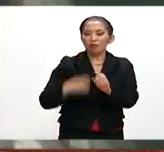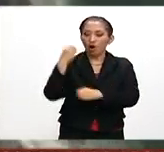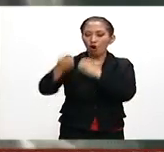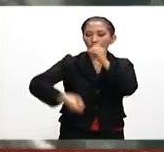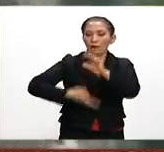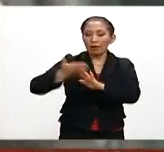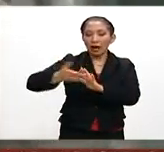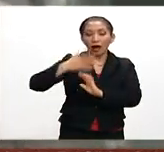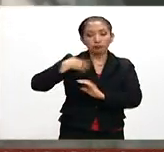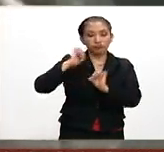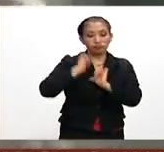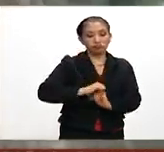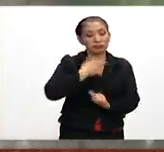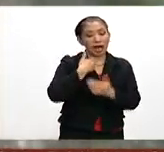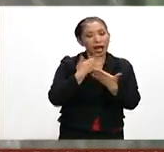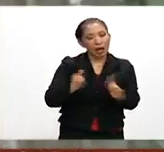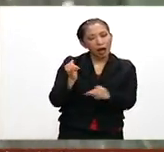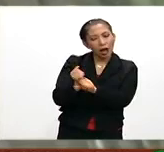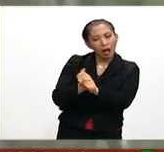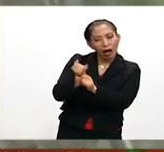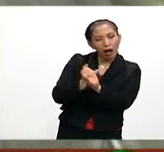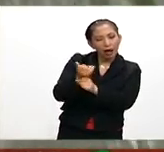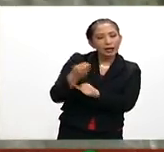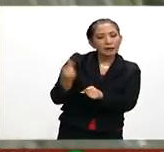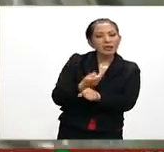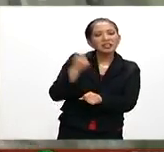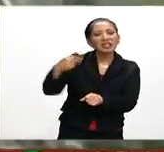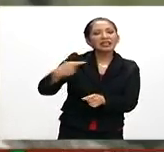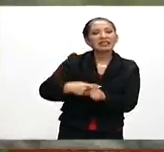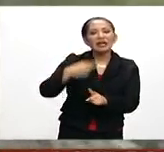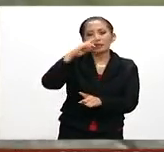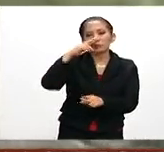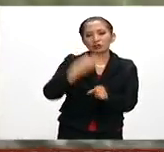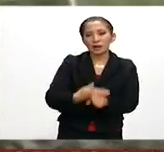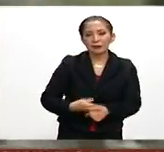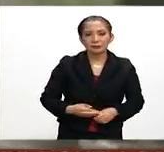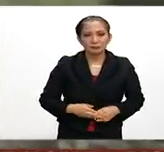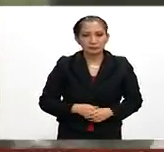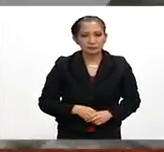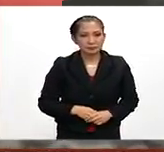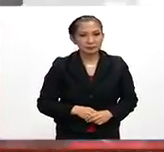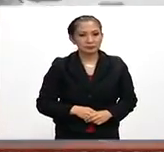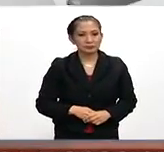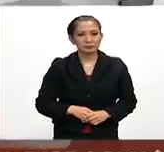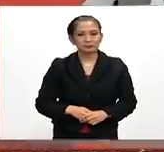obra. Las autoridades ya abrieron una investigación para deslindar responsabilidades.